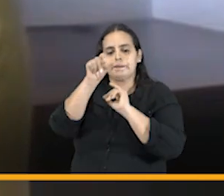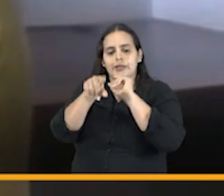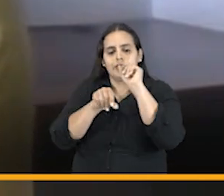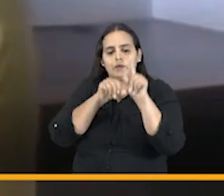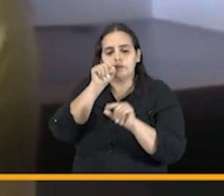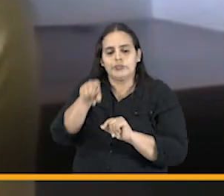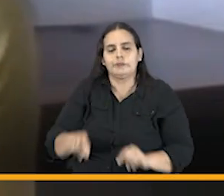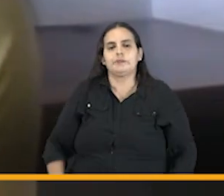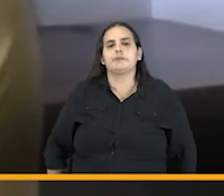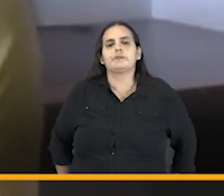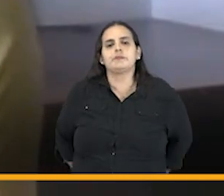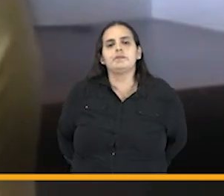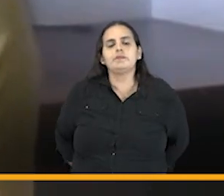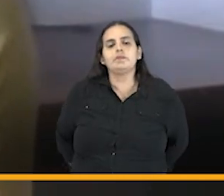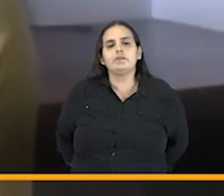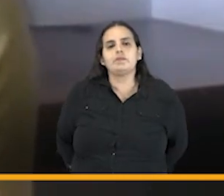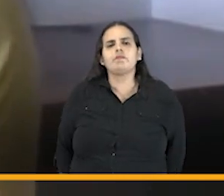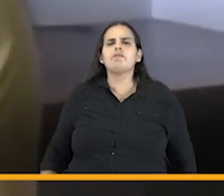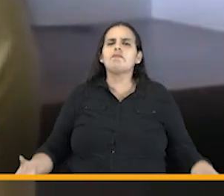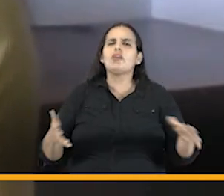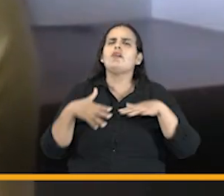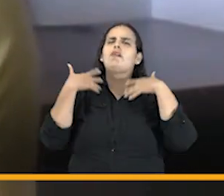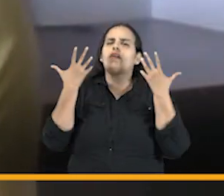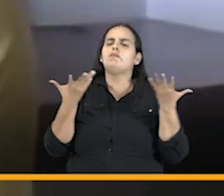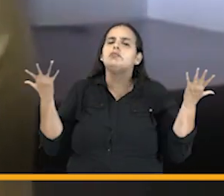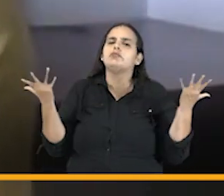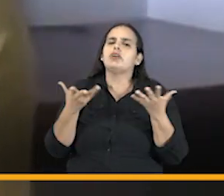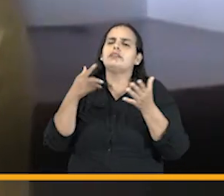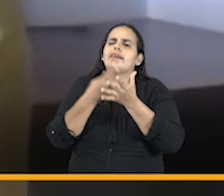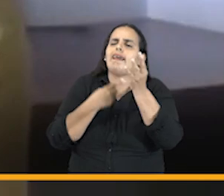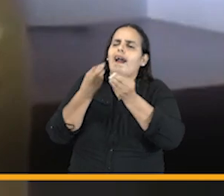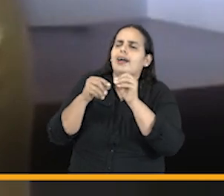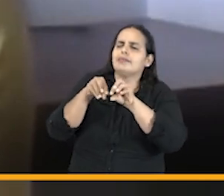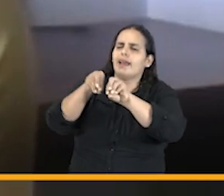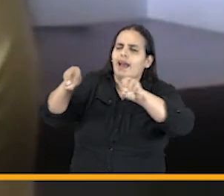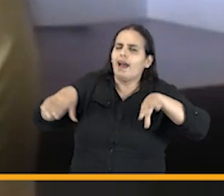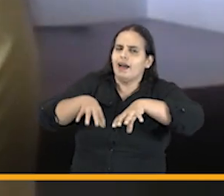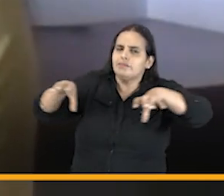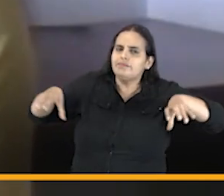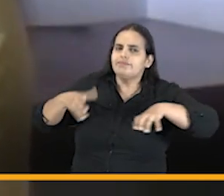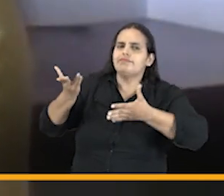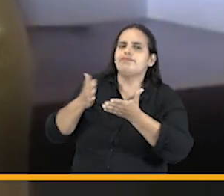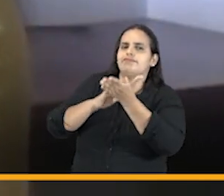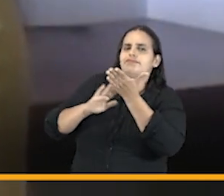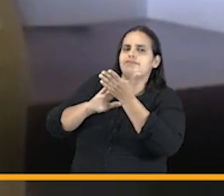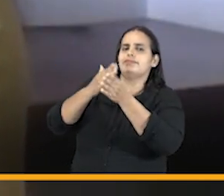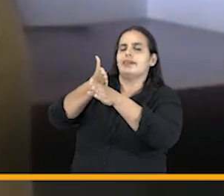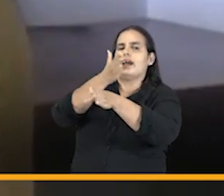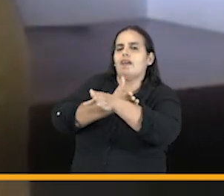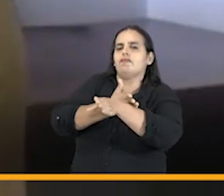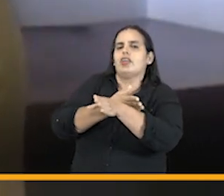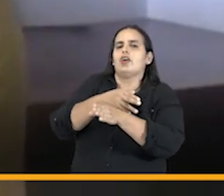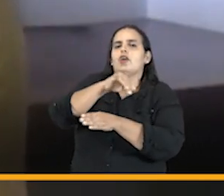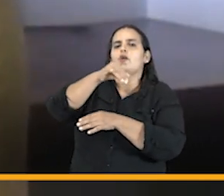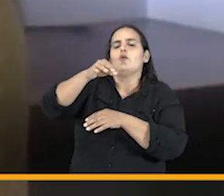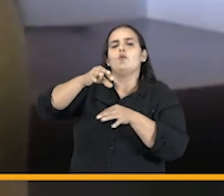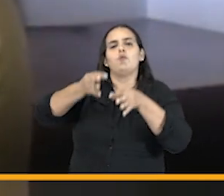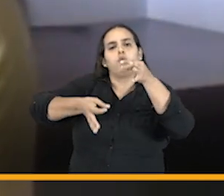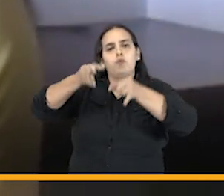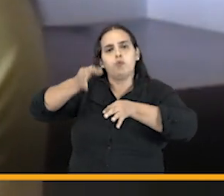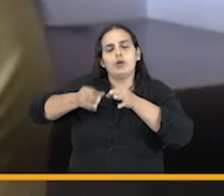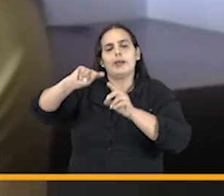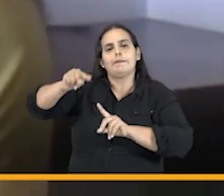web de la agencia ¿cómo está la agencia ejerciendo su función de prevención del daño antijurídico primera